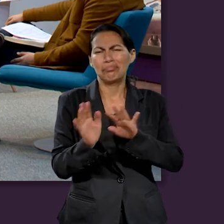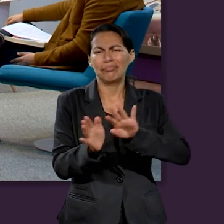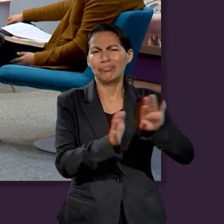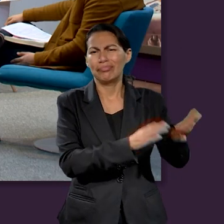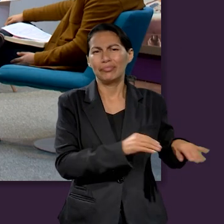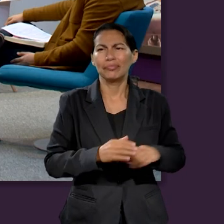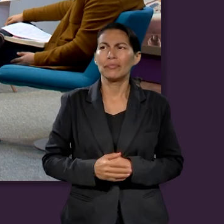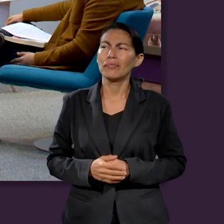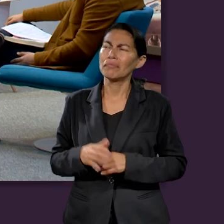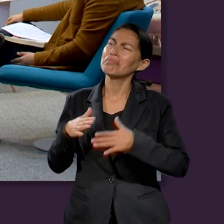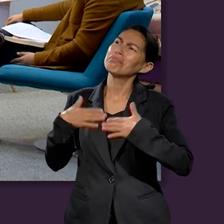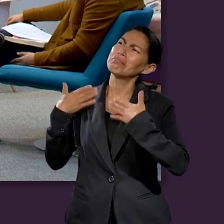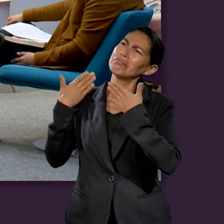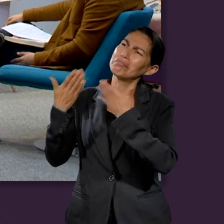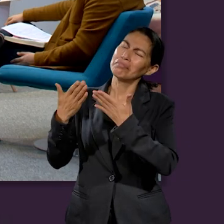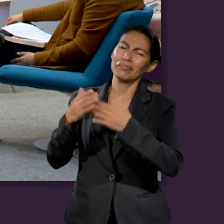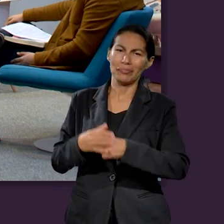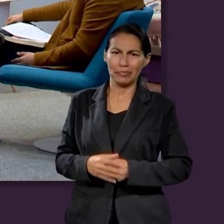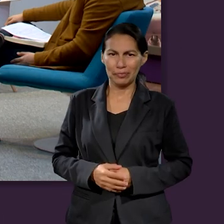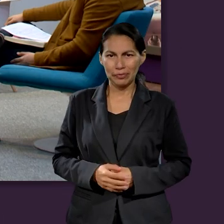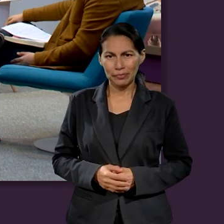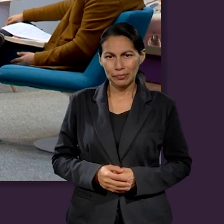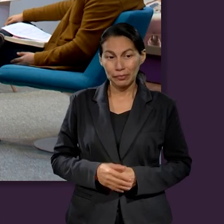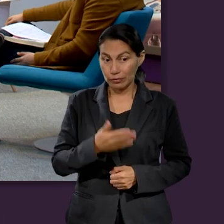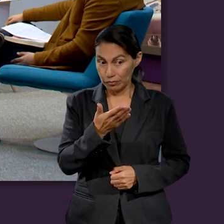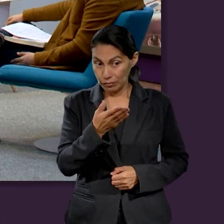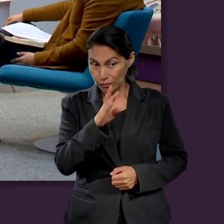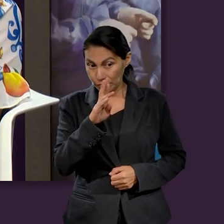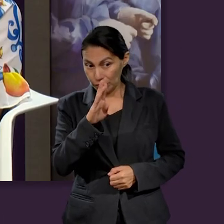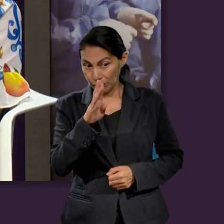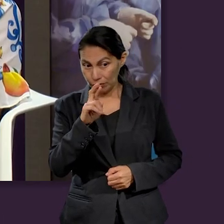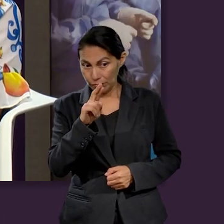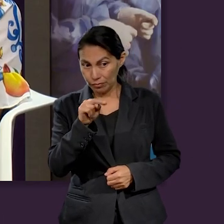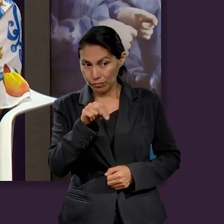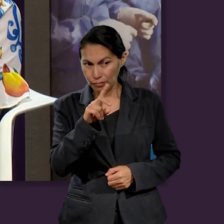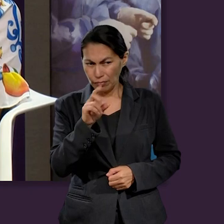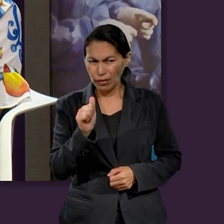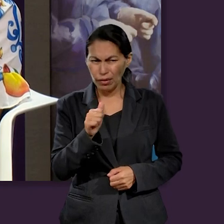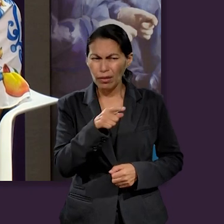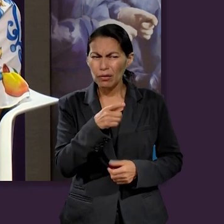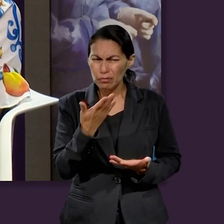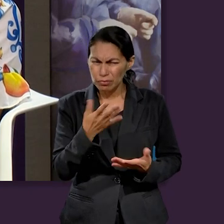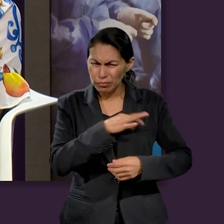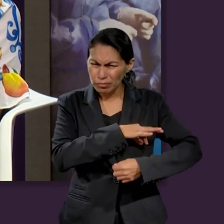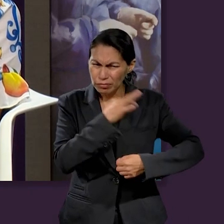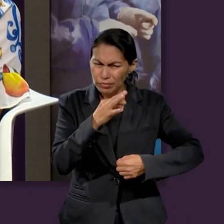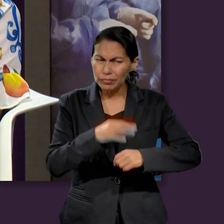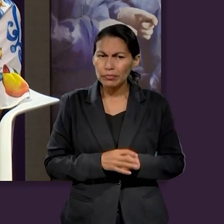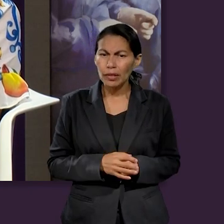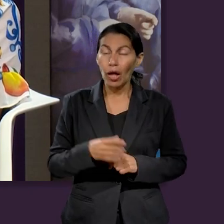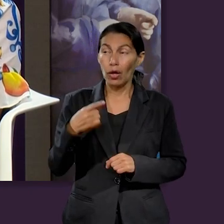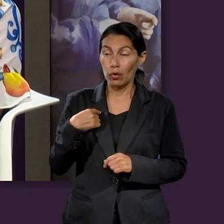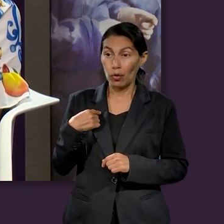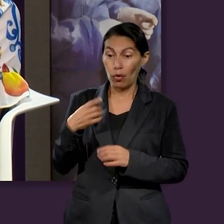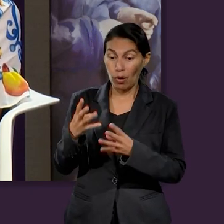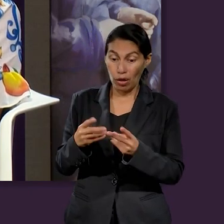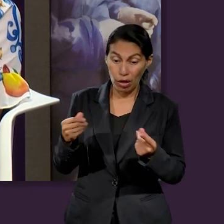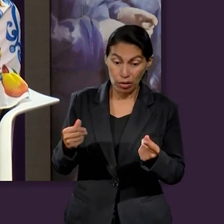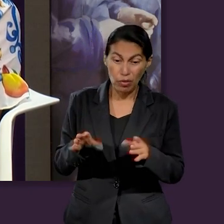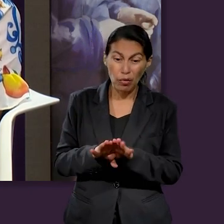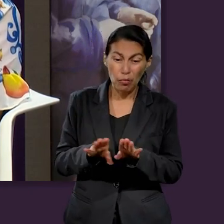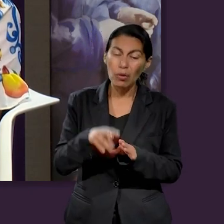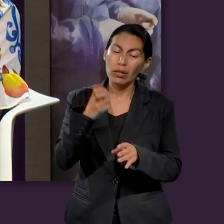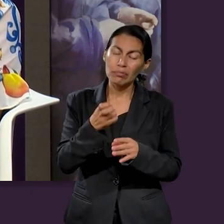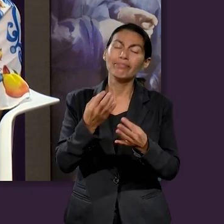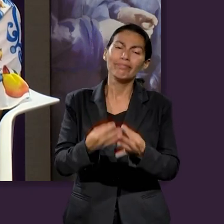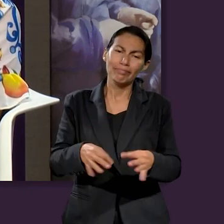promesas de Dios muy bien. Brenda, ¿con qué te quedas tú? Que la organización de la organización de nuestras finanzas es muy